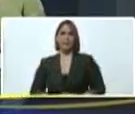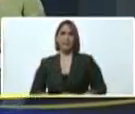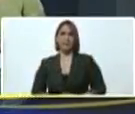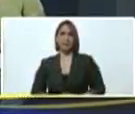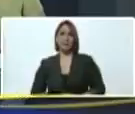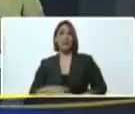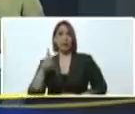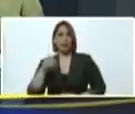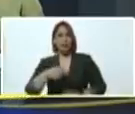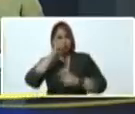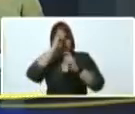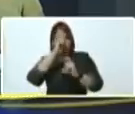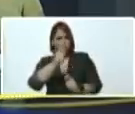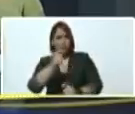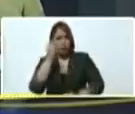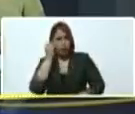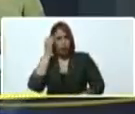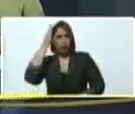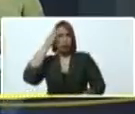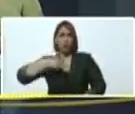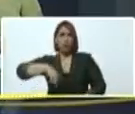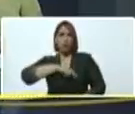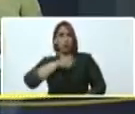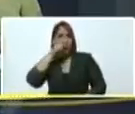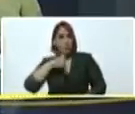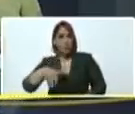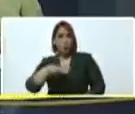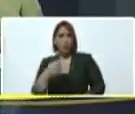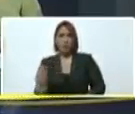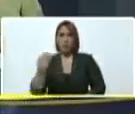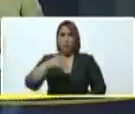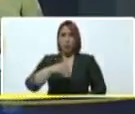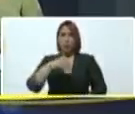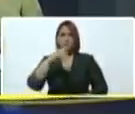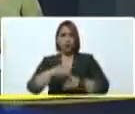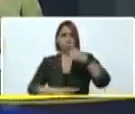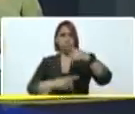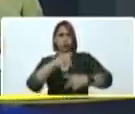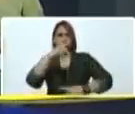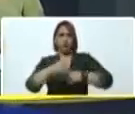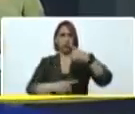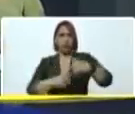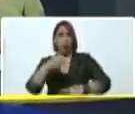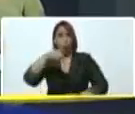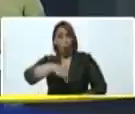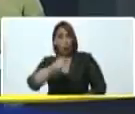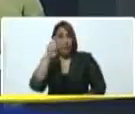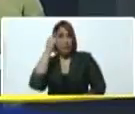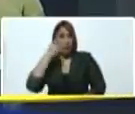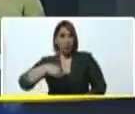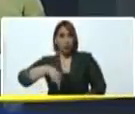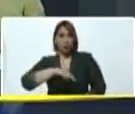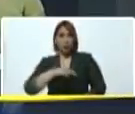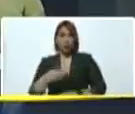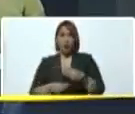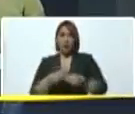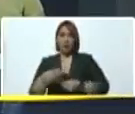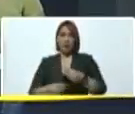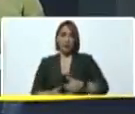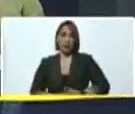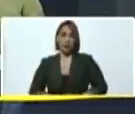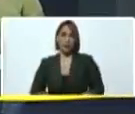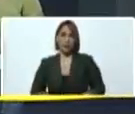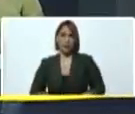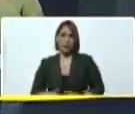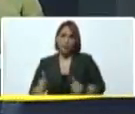que reconoce las capacidades de nuestro pueblo, que además es productor. El día de hoy estamos haciendo, desde